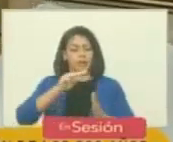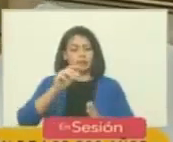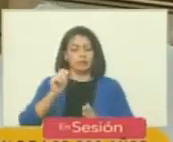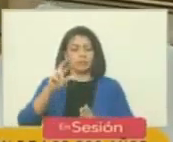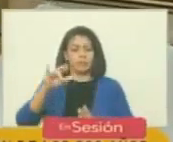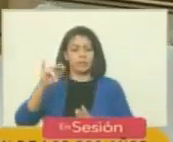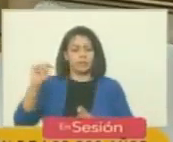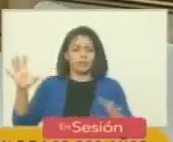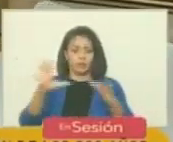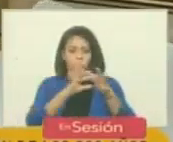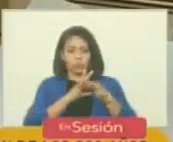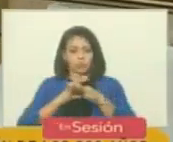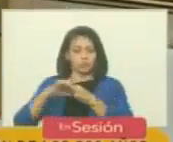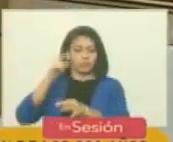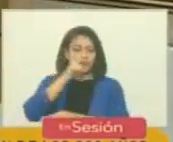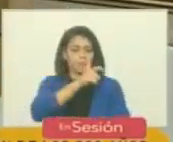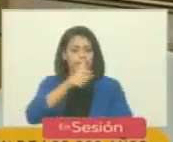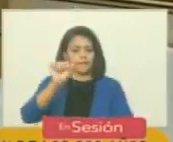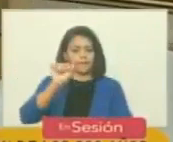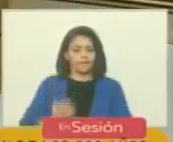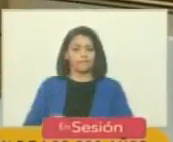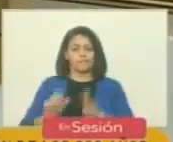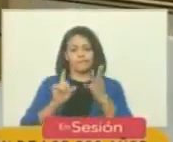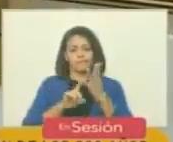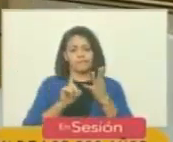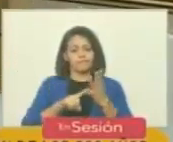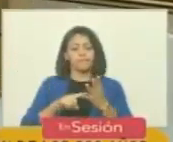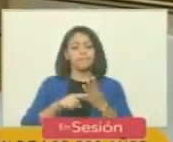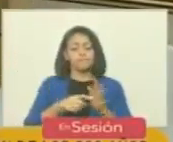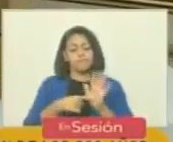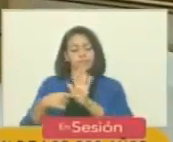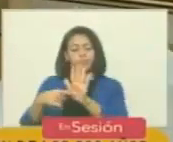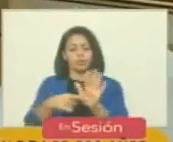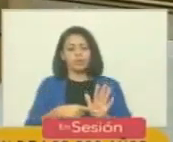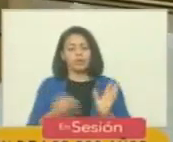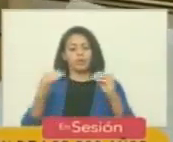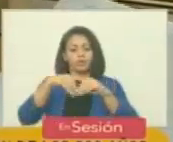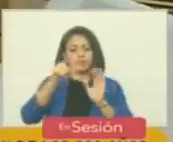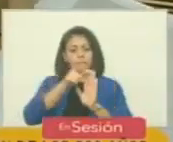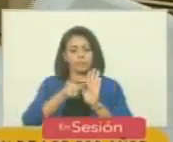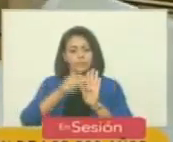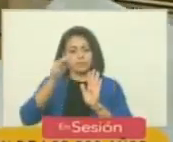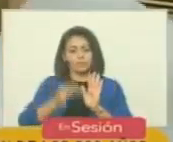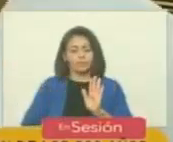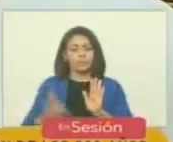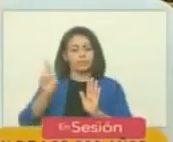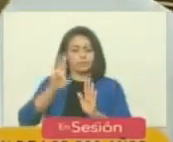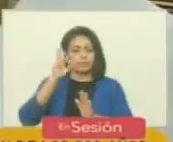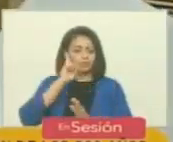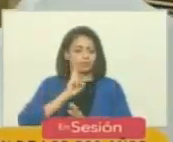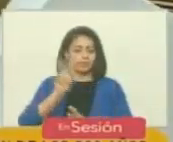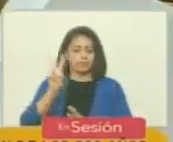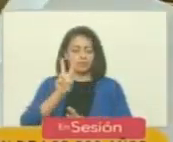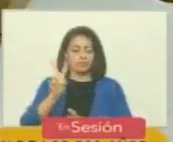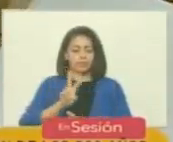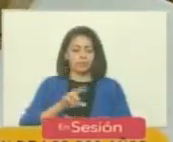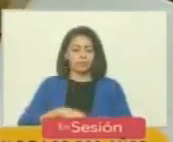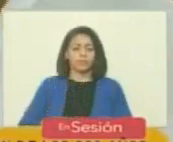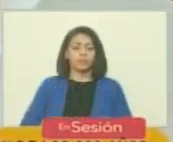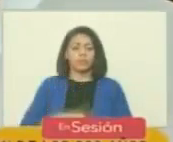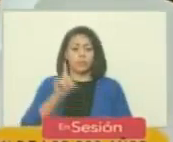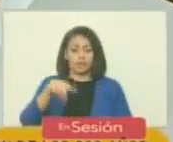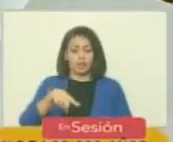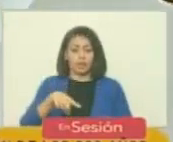para la unión de los pueblos del sur cuarto publicar el presente acuerdo en la gaceta oficial de la república bolivariana de Venezuela